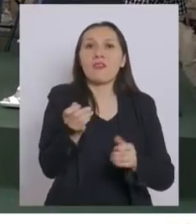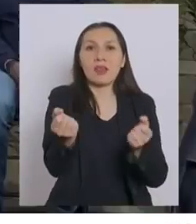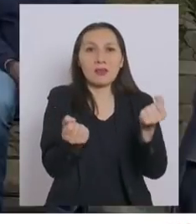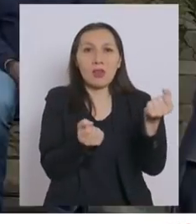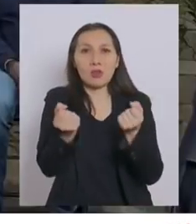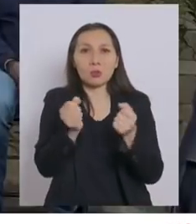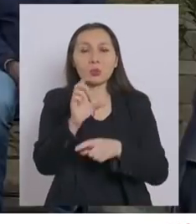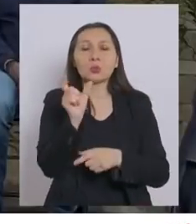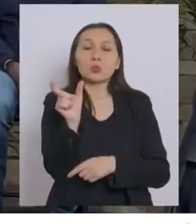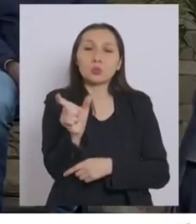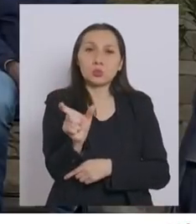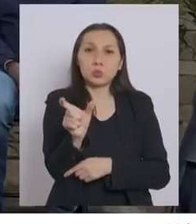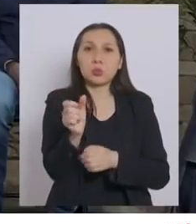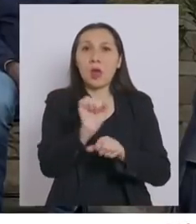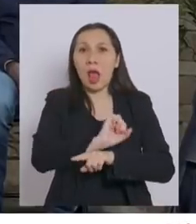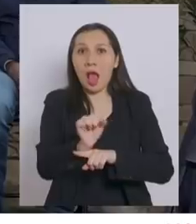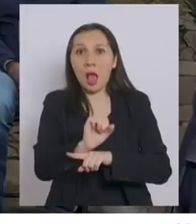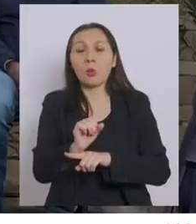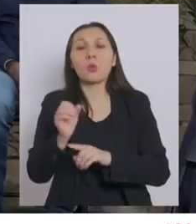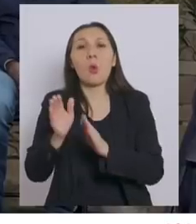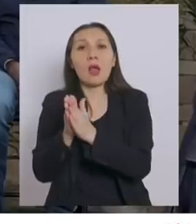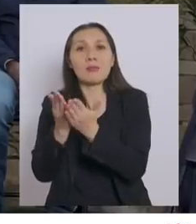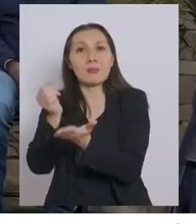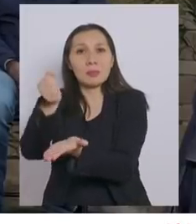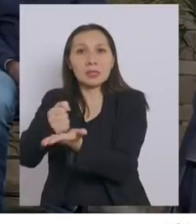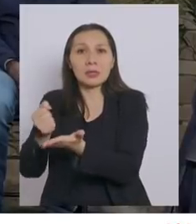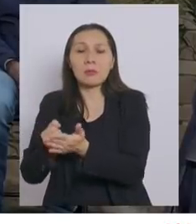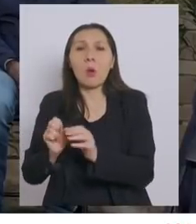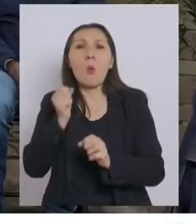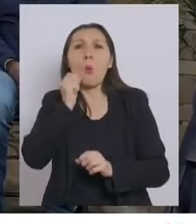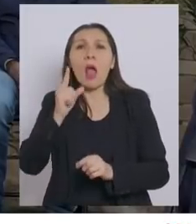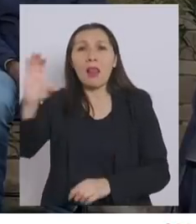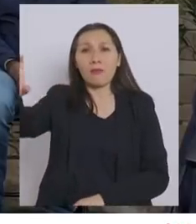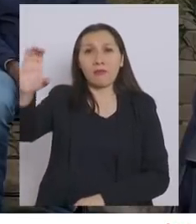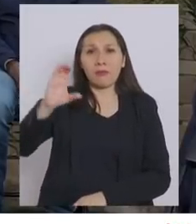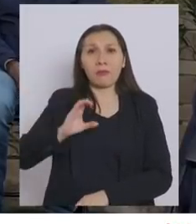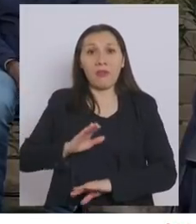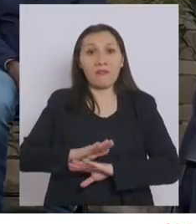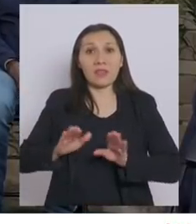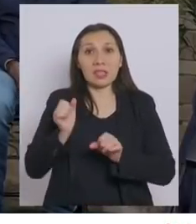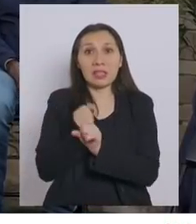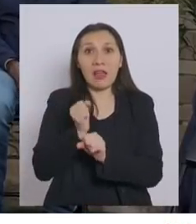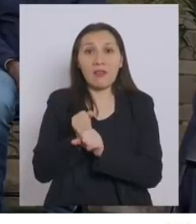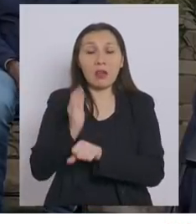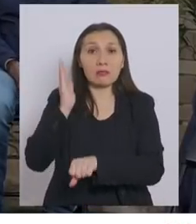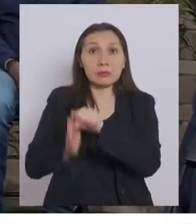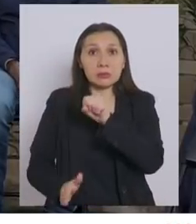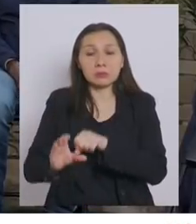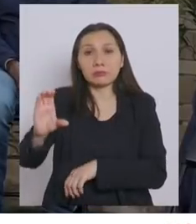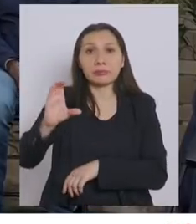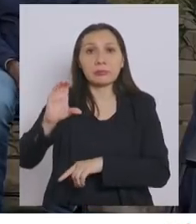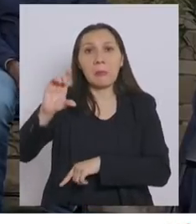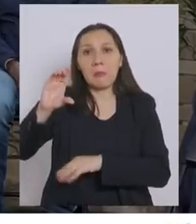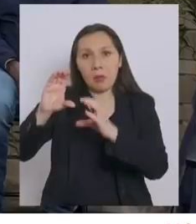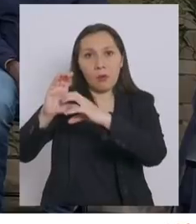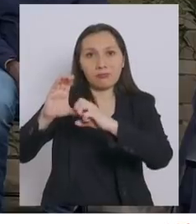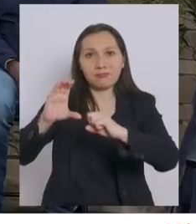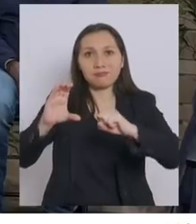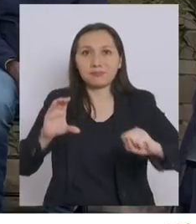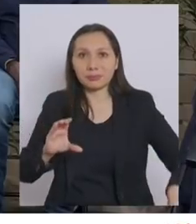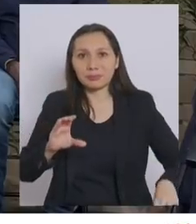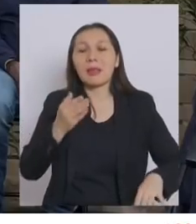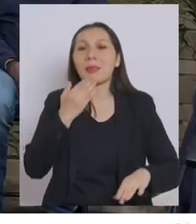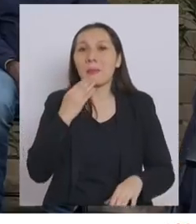y su pasaporte, se les retendrá cualquier indemnización recibida por término de relación laboral, se les descontará de sus